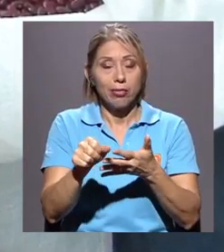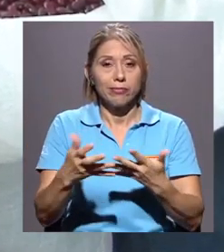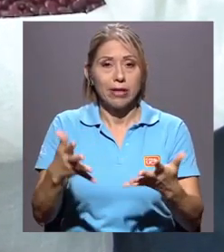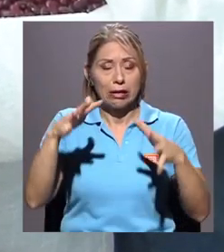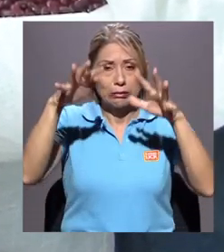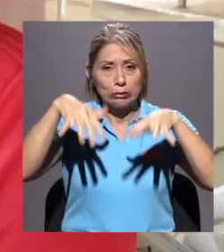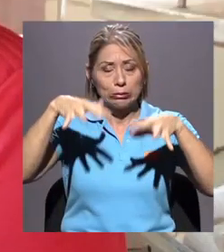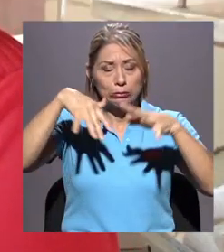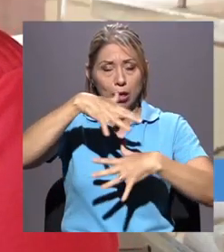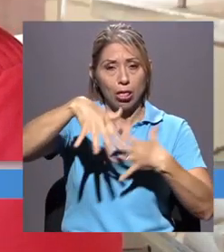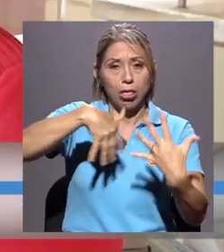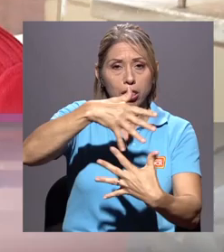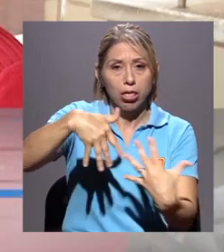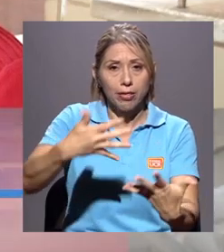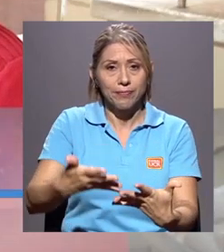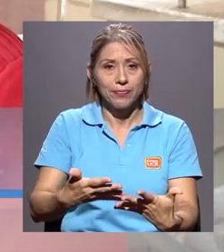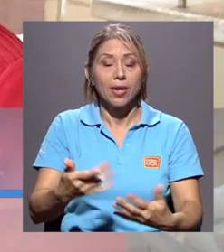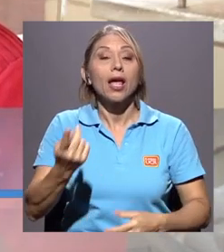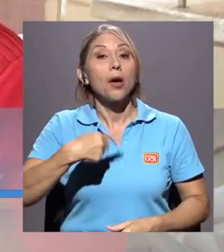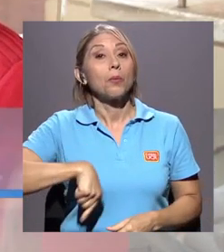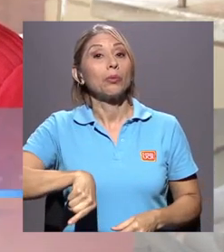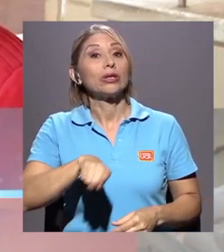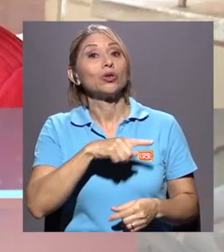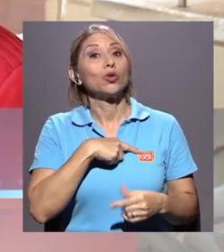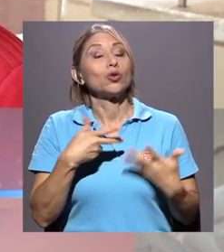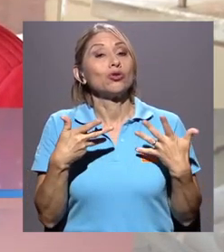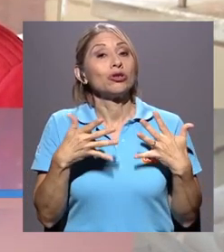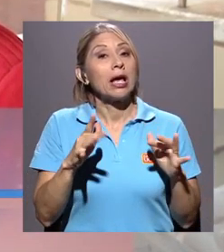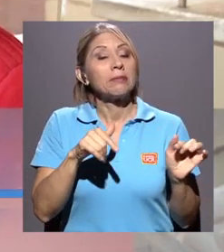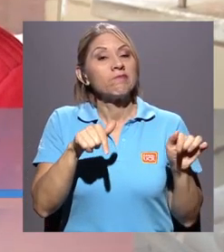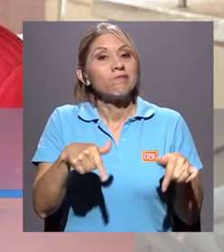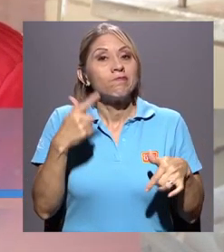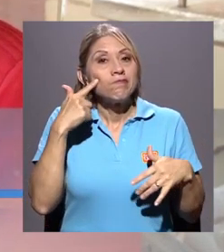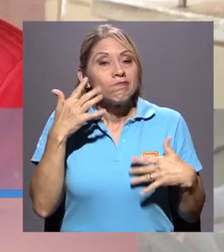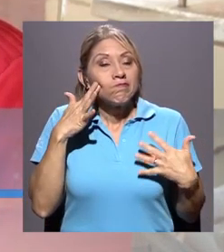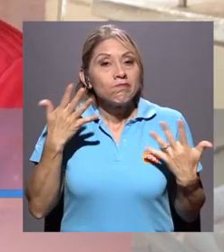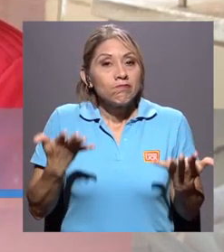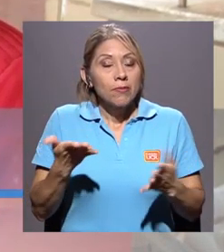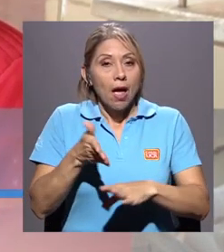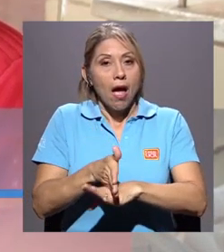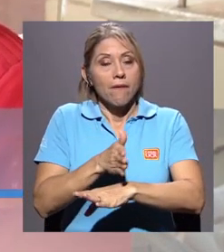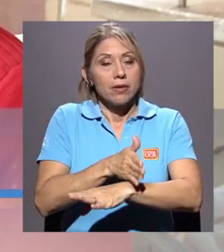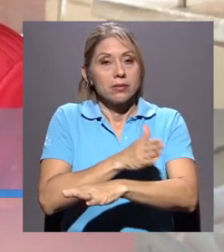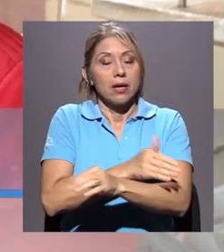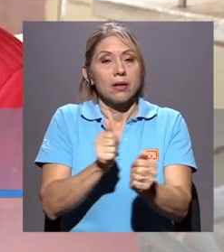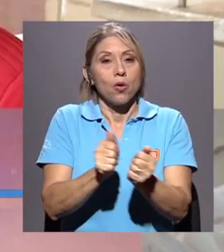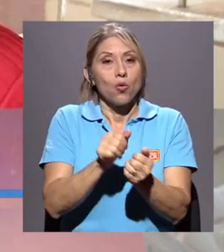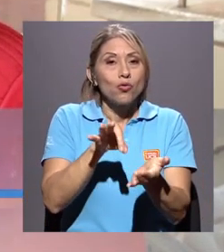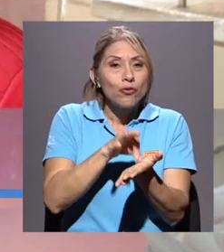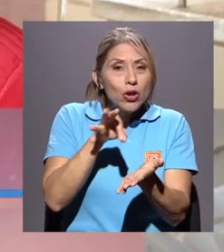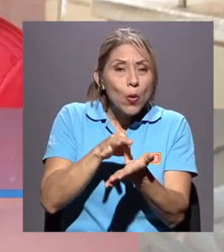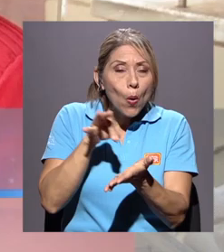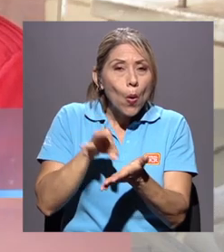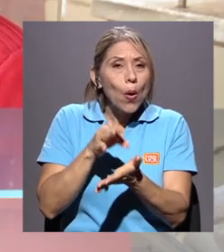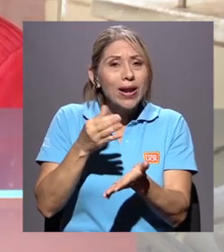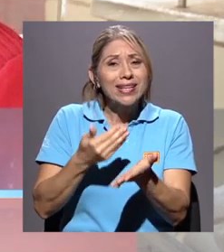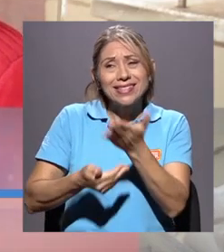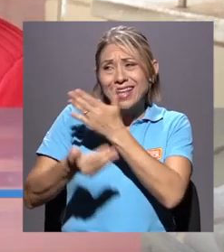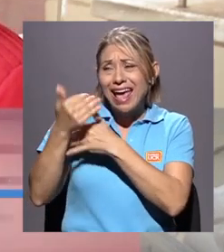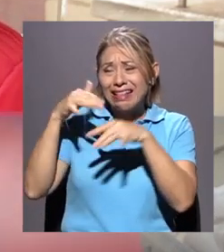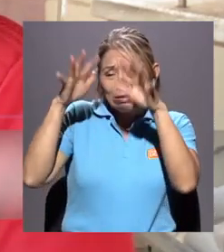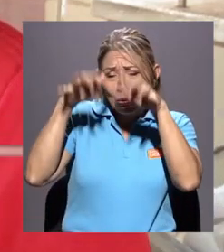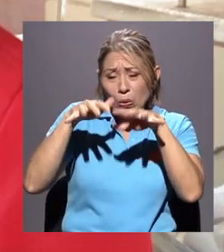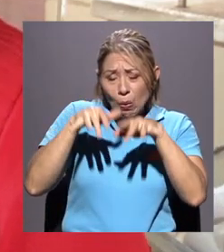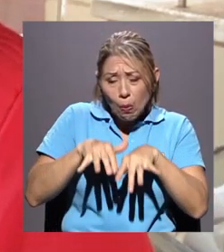Llegamos hasta aquí, ¿verdad? Para ver si llegamos a avanzar con nosotros los frijoles que fueron dañados, después los